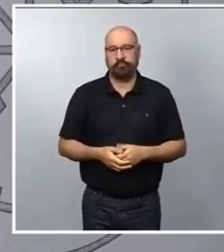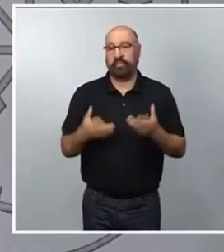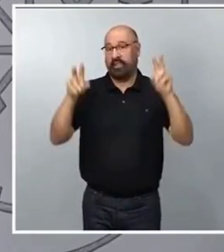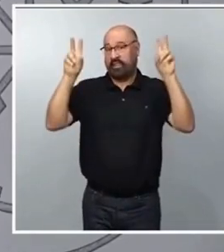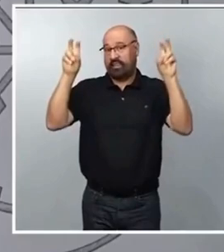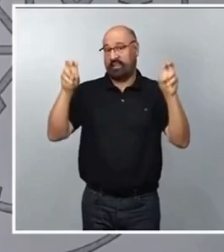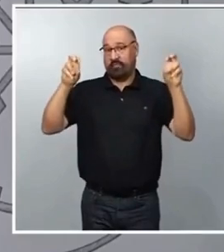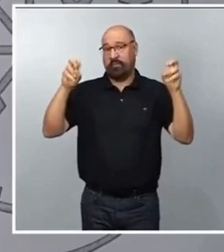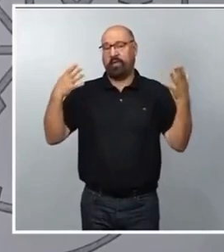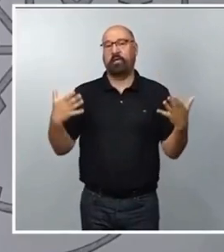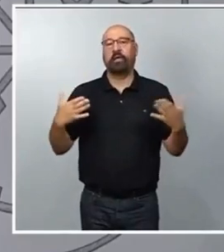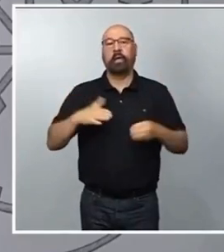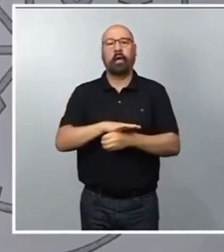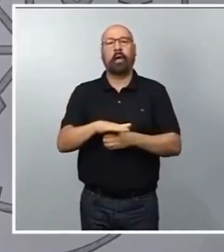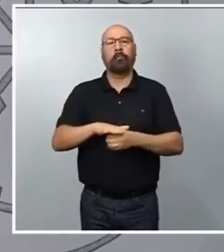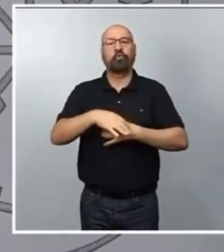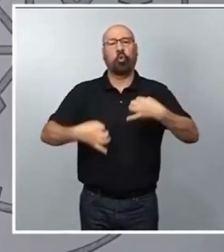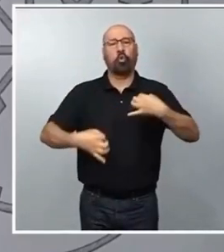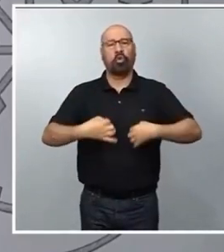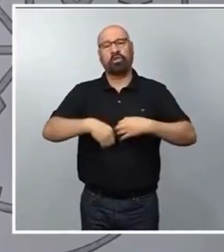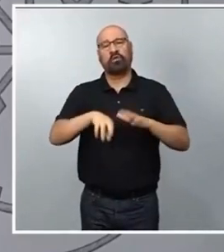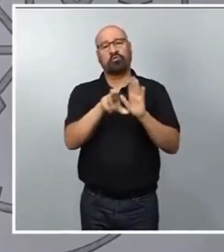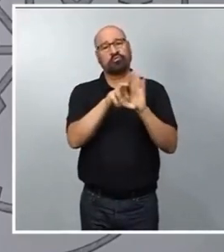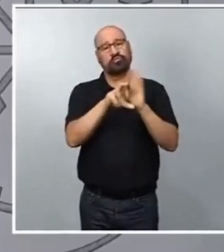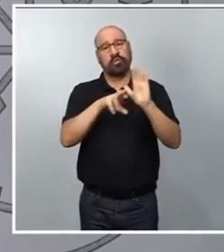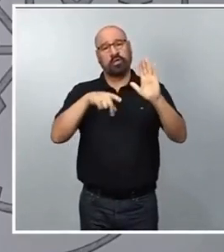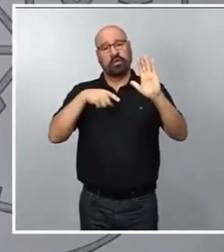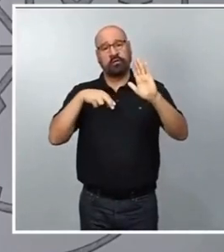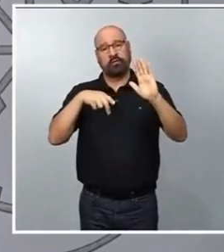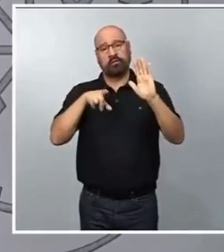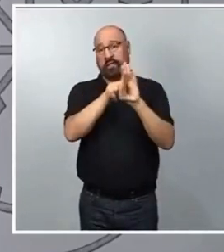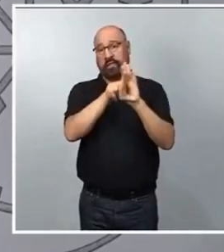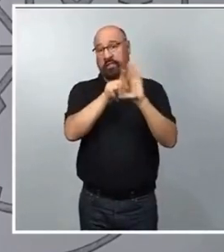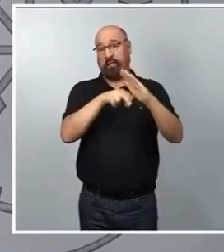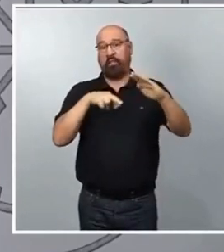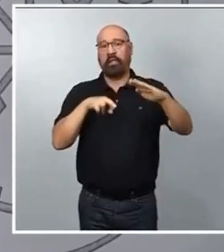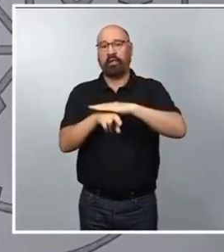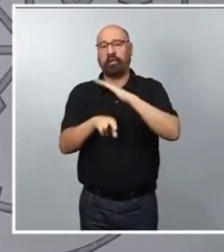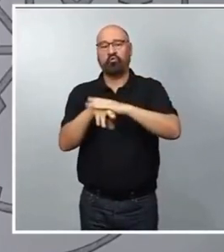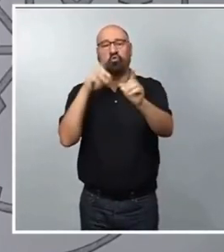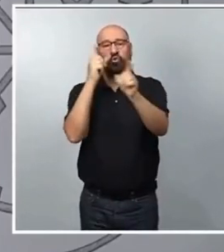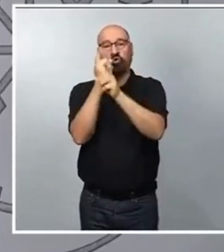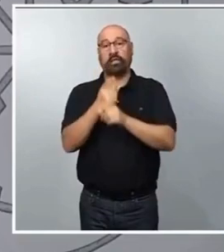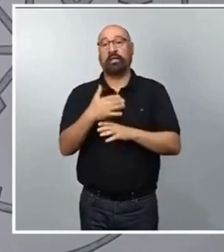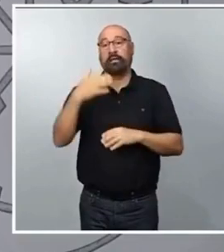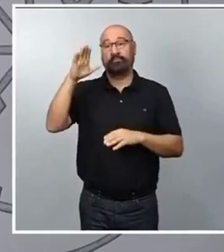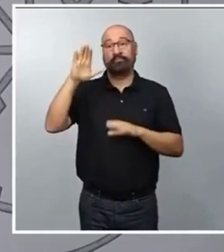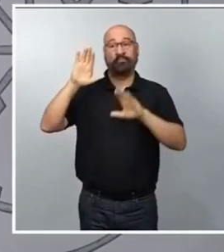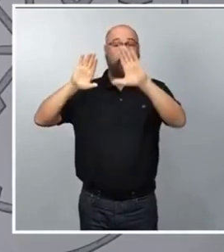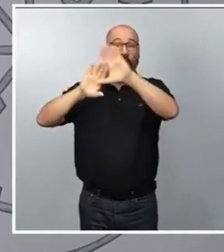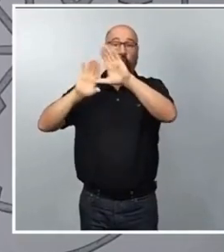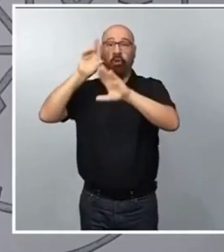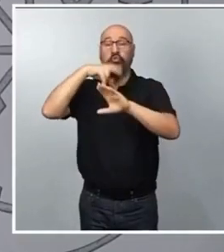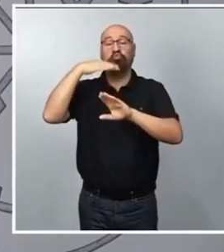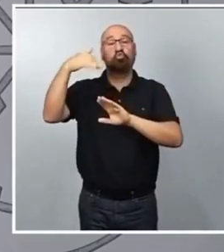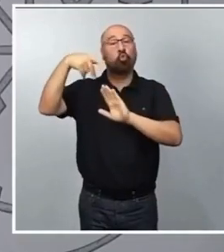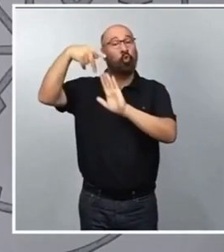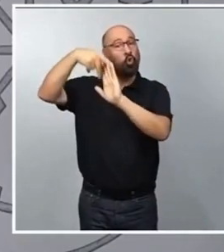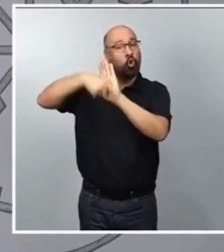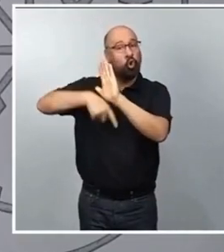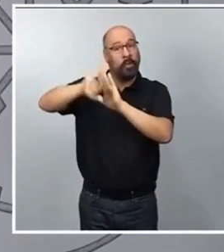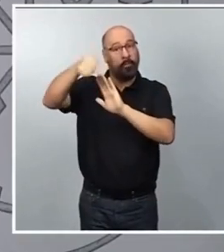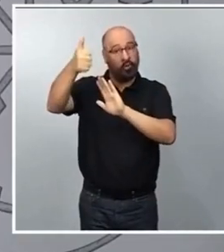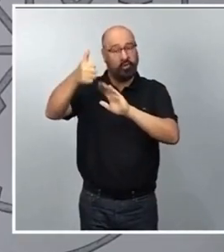torno a los que giran este recurso en relación a esta norma de la Comunidad de Madrid que